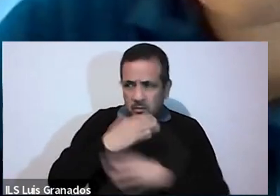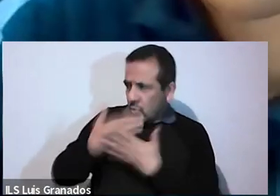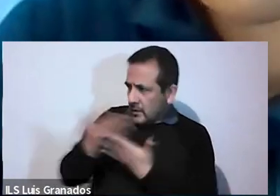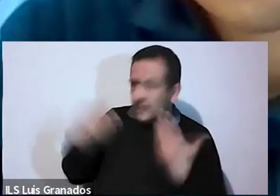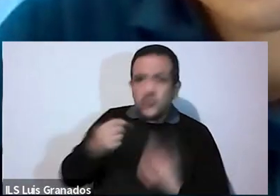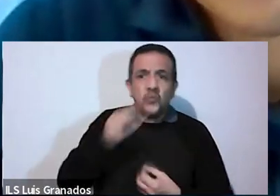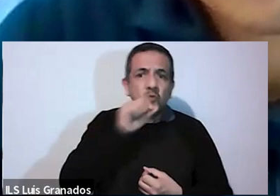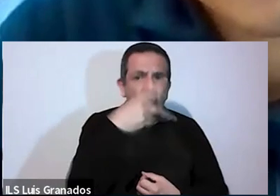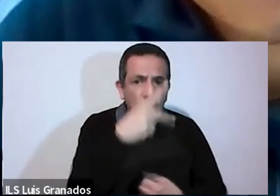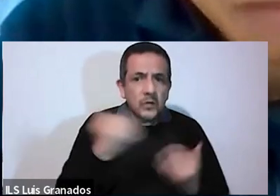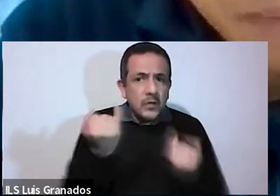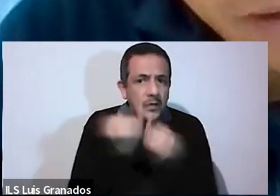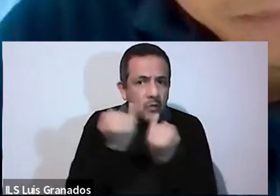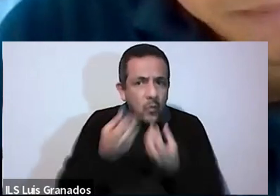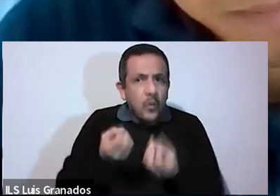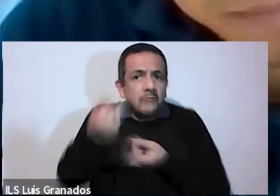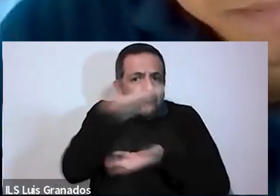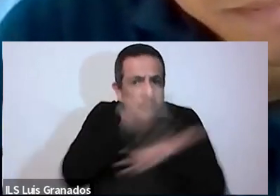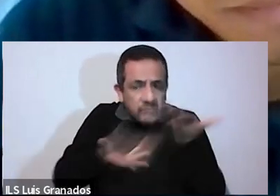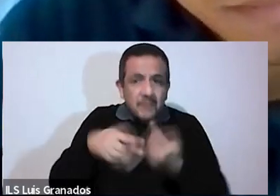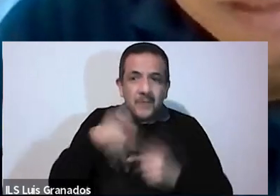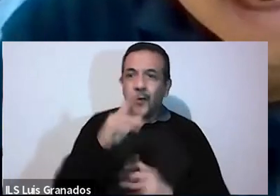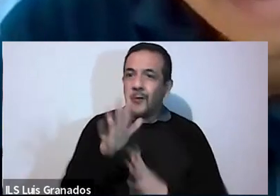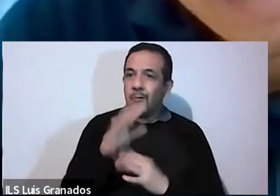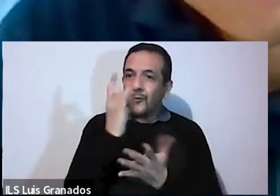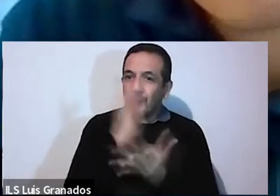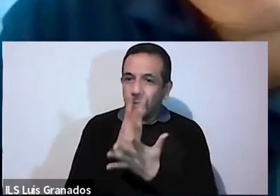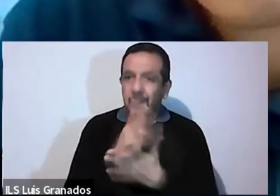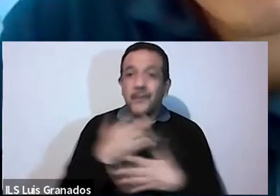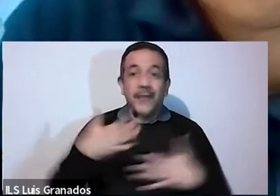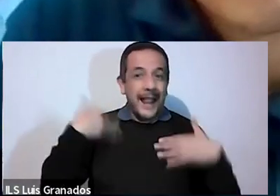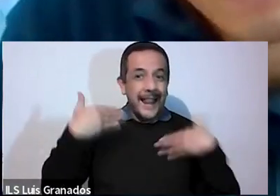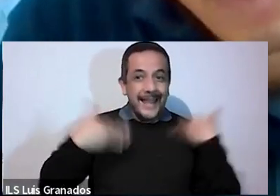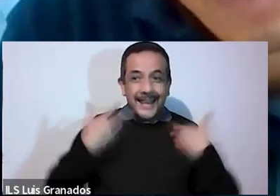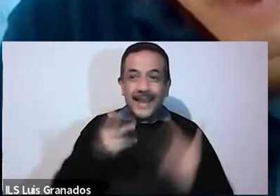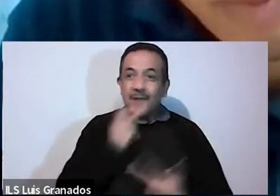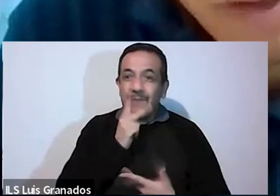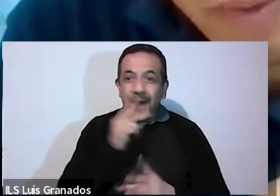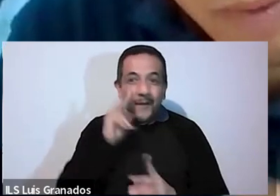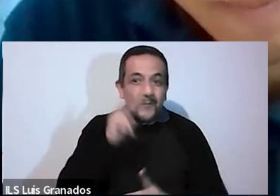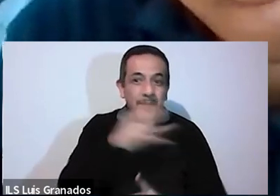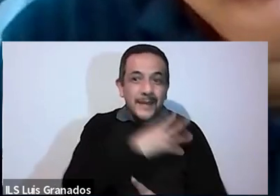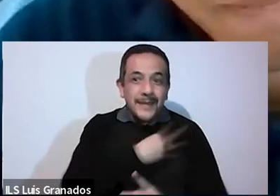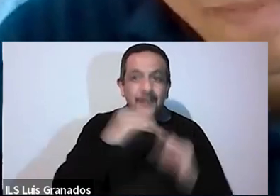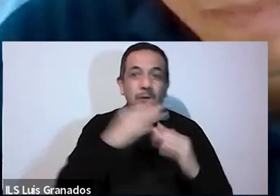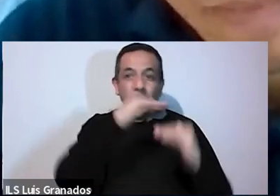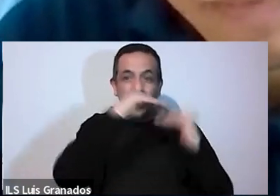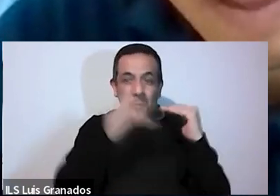embargo, no compartió la alegría del padre, la alegría que sintió el padre por el regreso de su hermano menor.